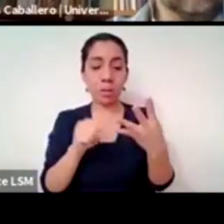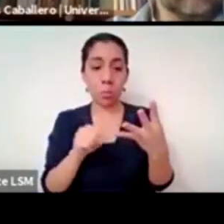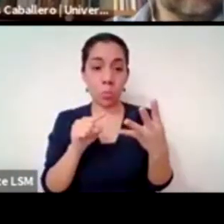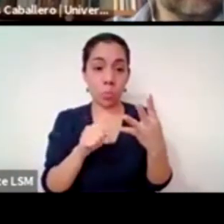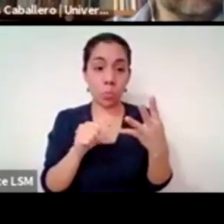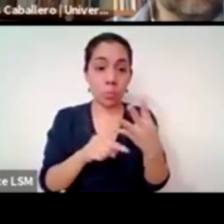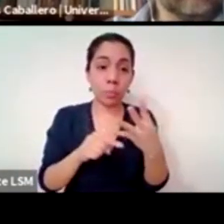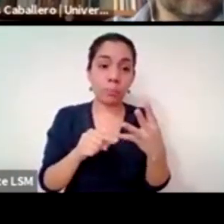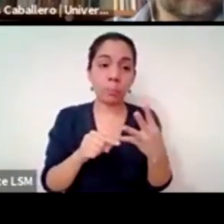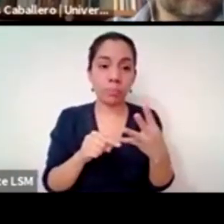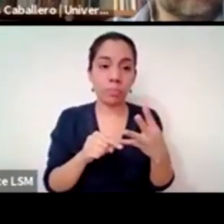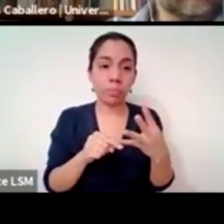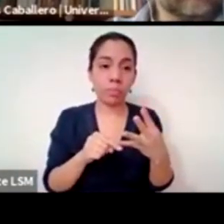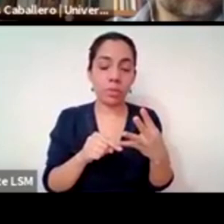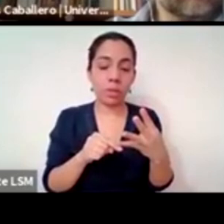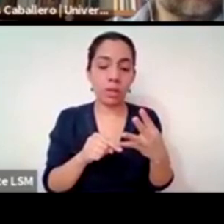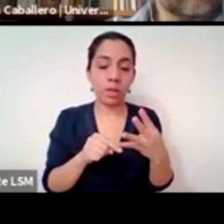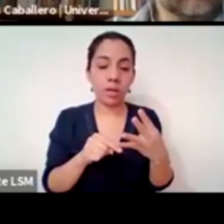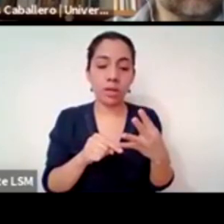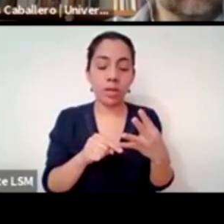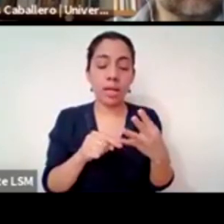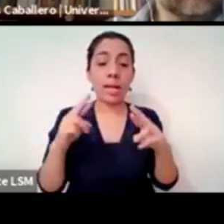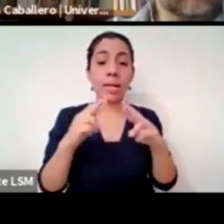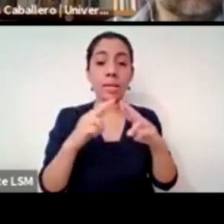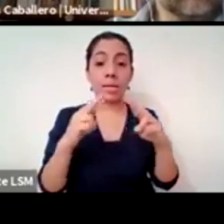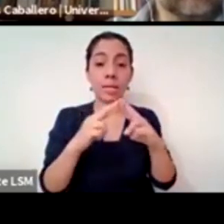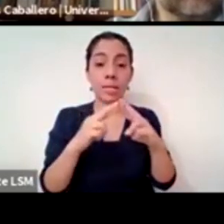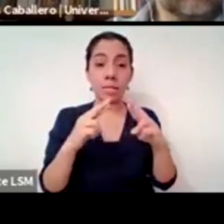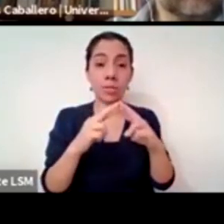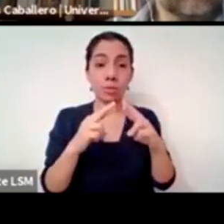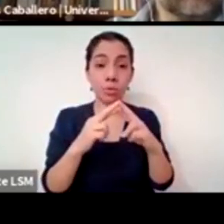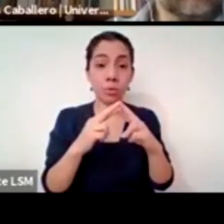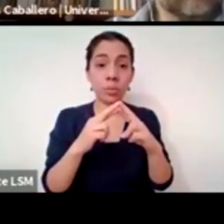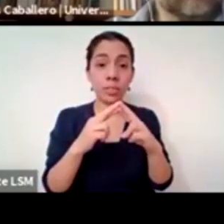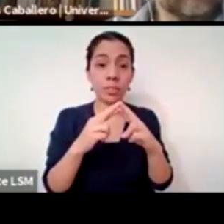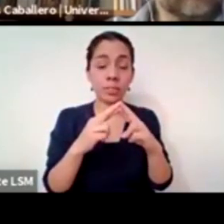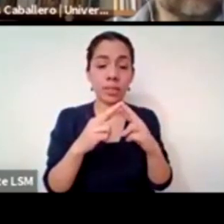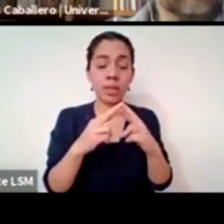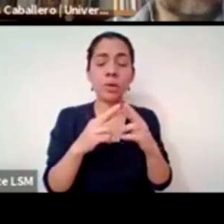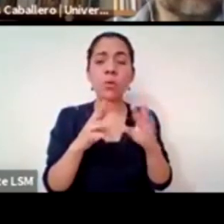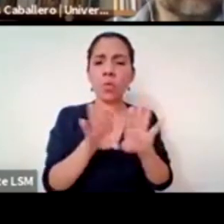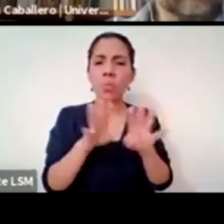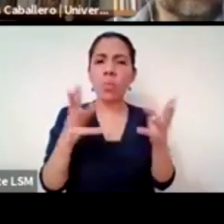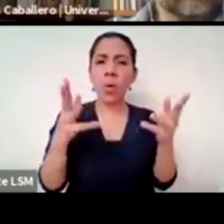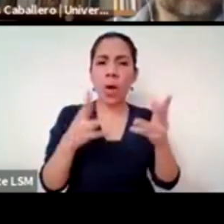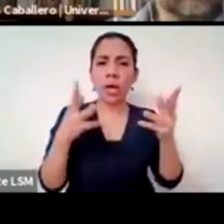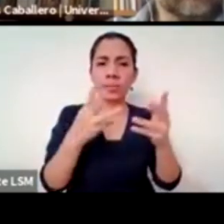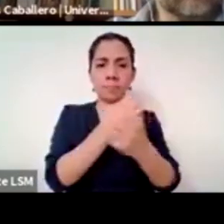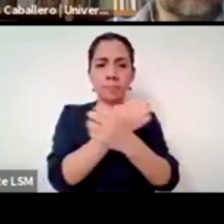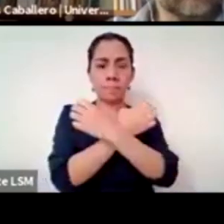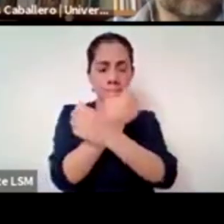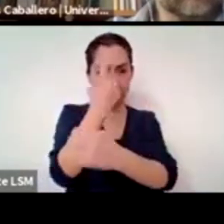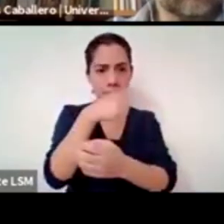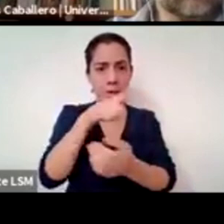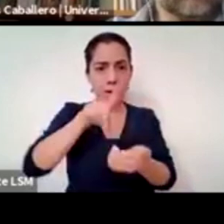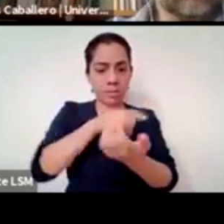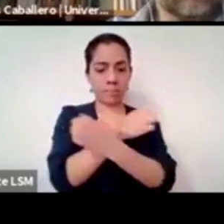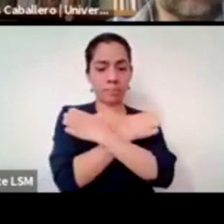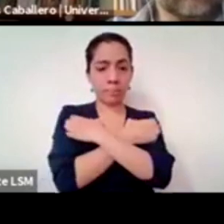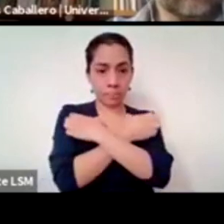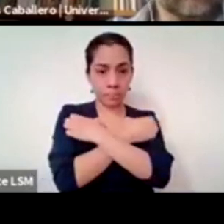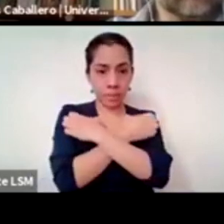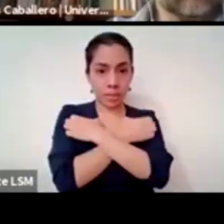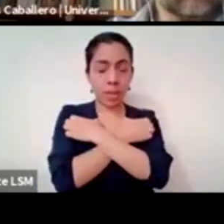papel fundamental que las religiones tienen en la educación en la formación de las